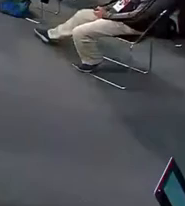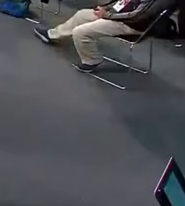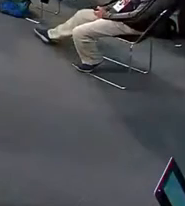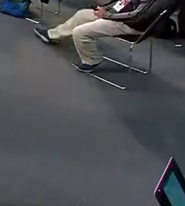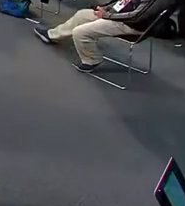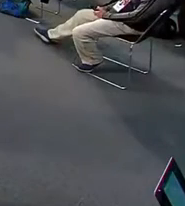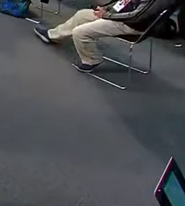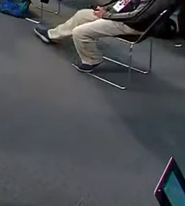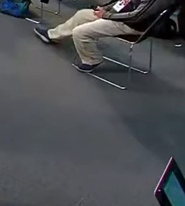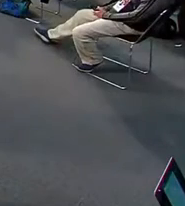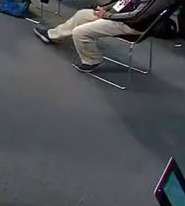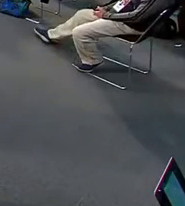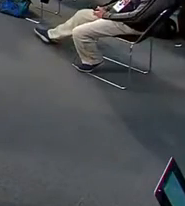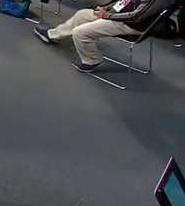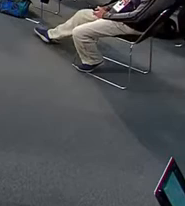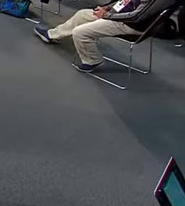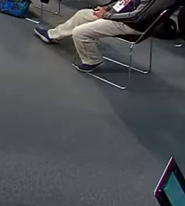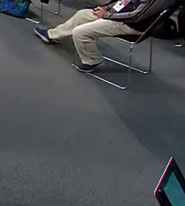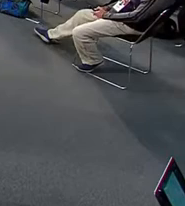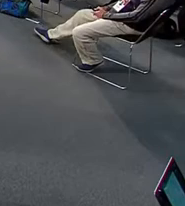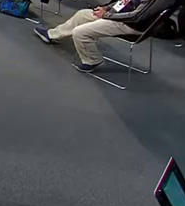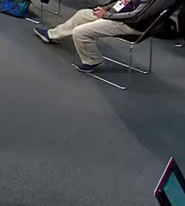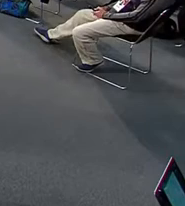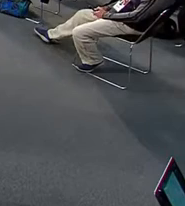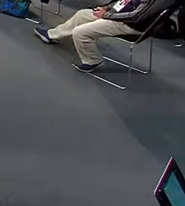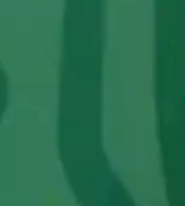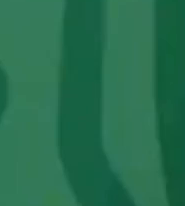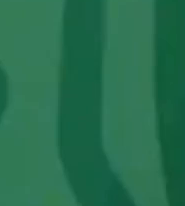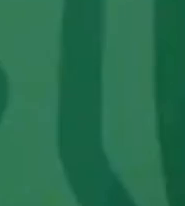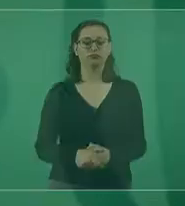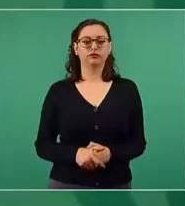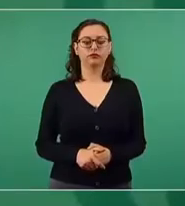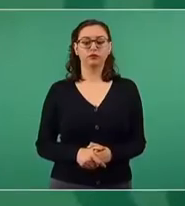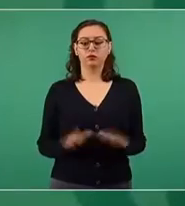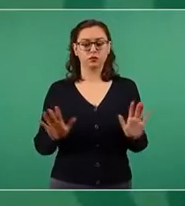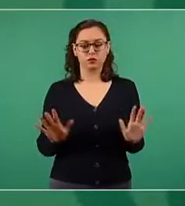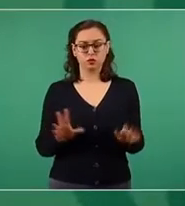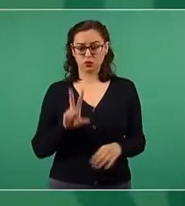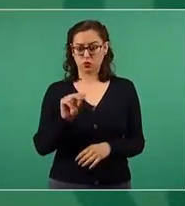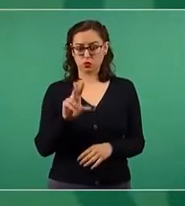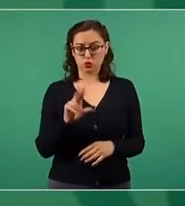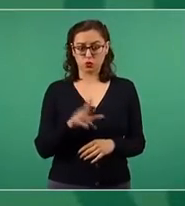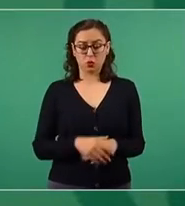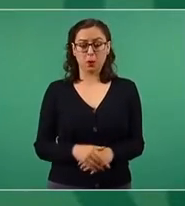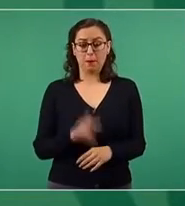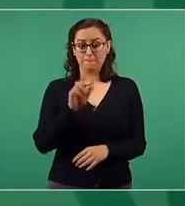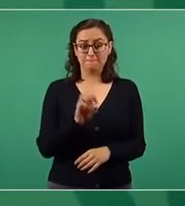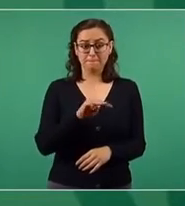No, porque es una solicitud que hace Pemex a la CRE, una